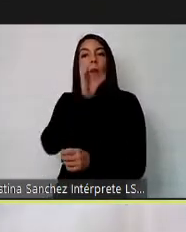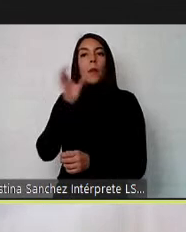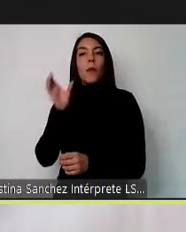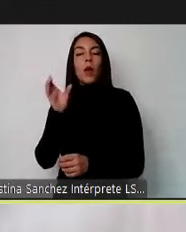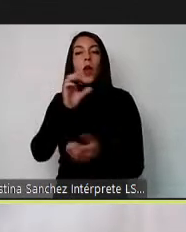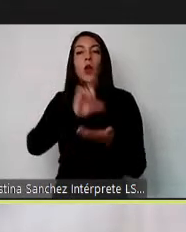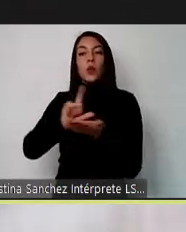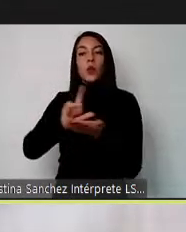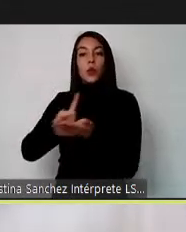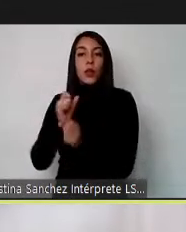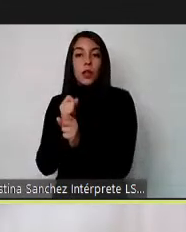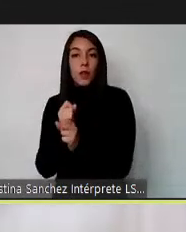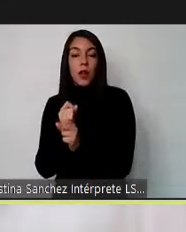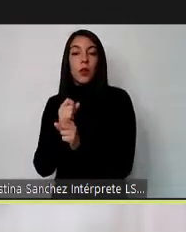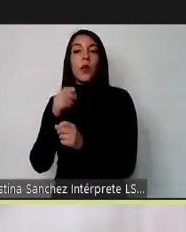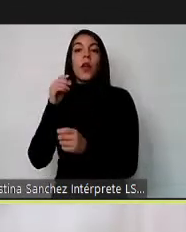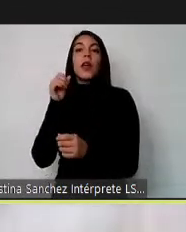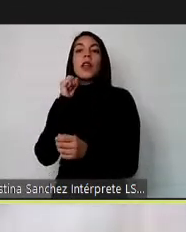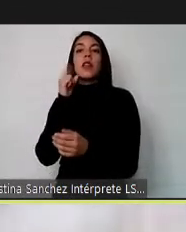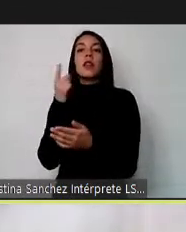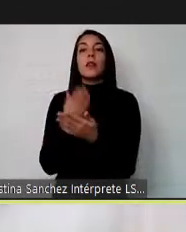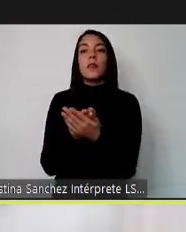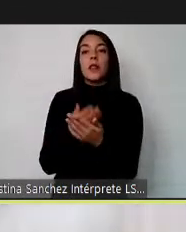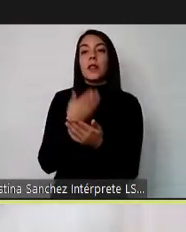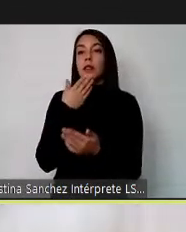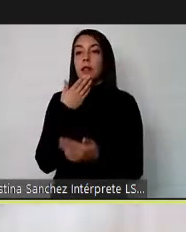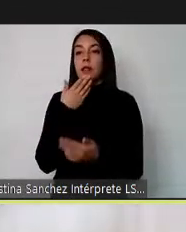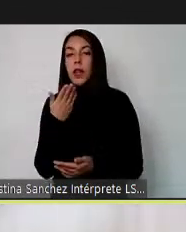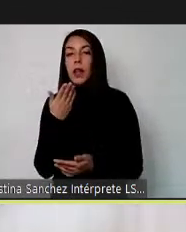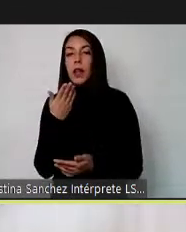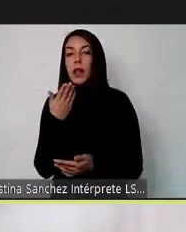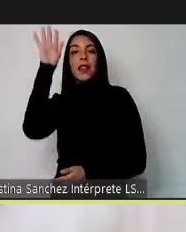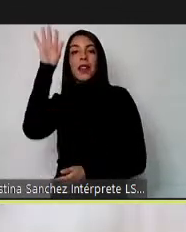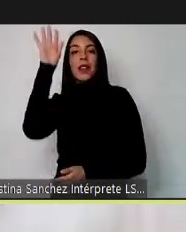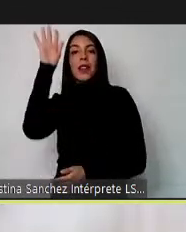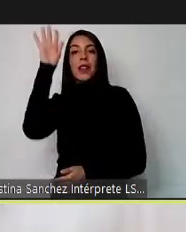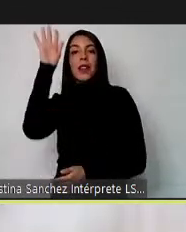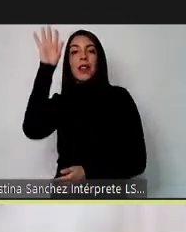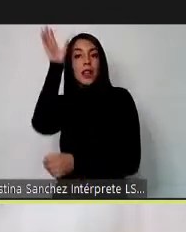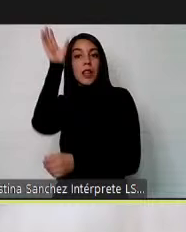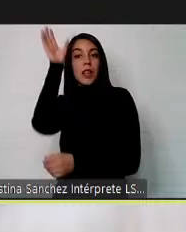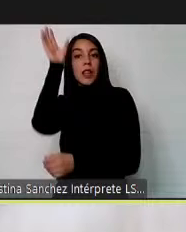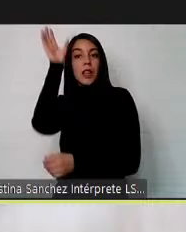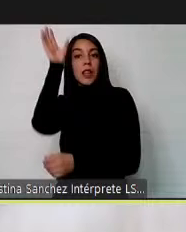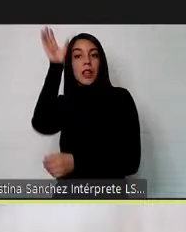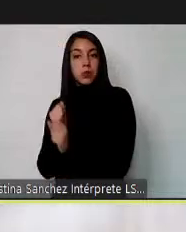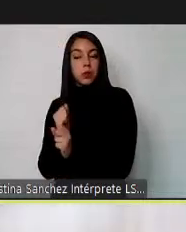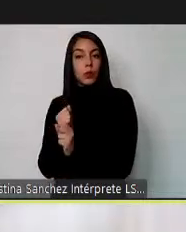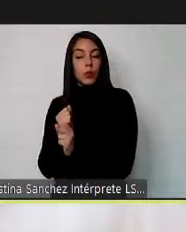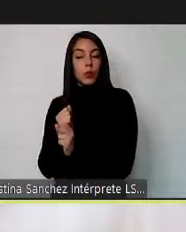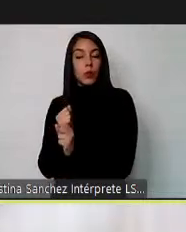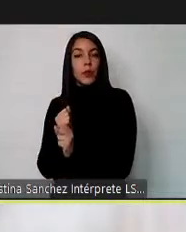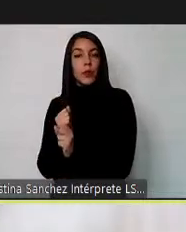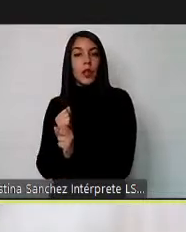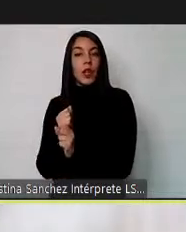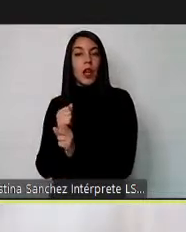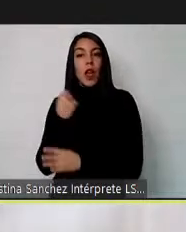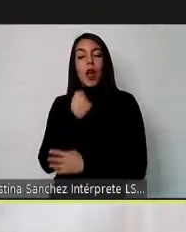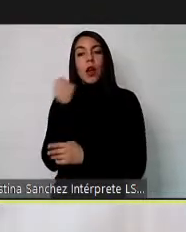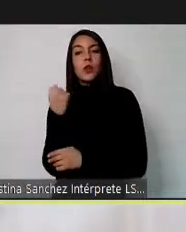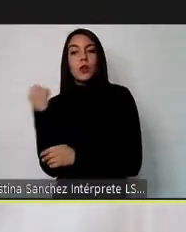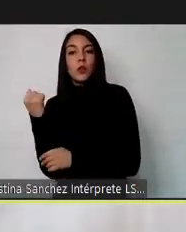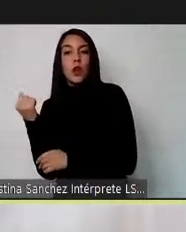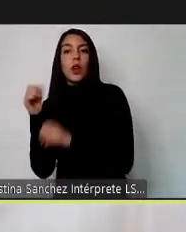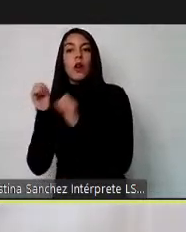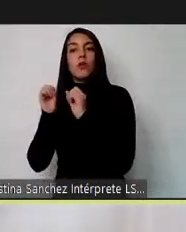demandas tenemos que considerar los perfiles de los trabajadores o trabajadoras y ojalá fortalecerlos a través de la capacitación y de la